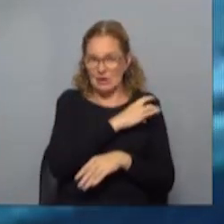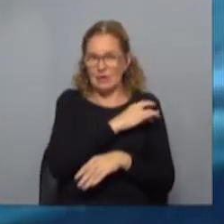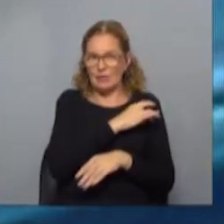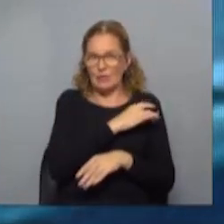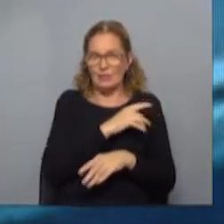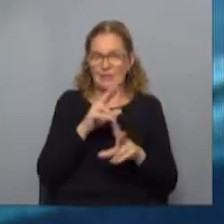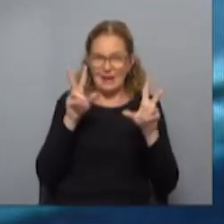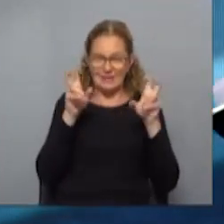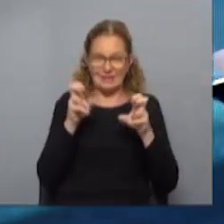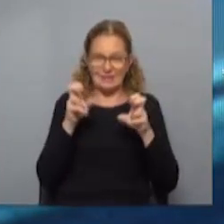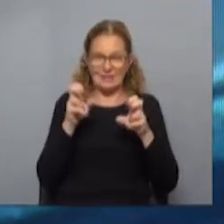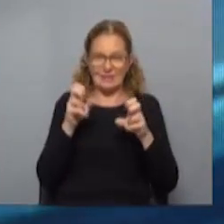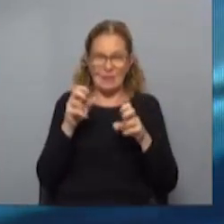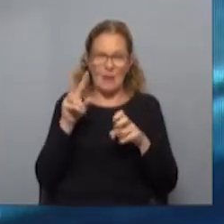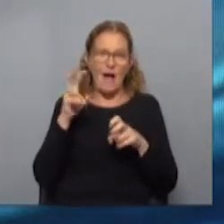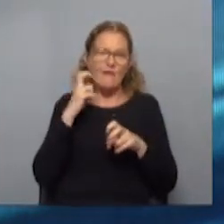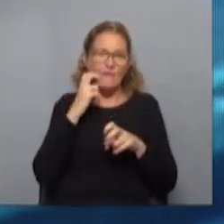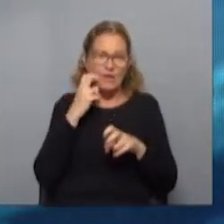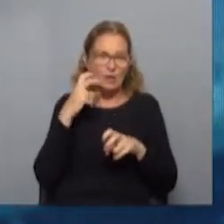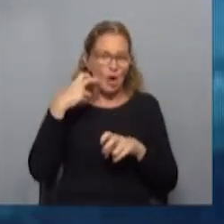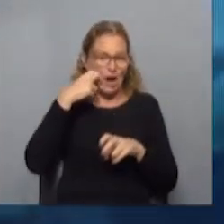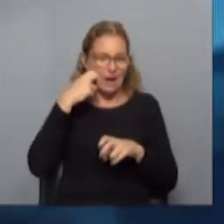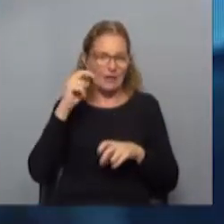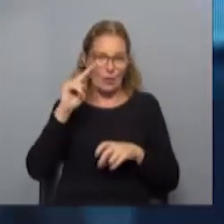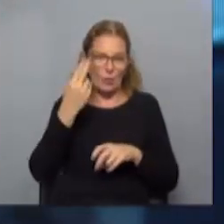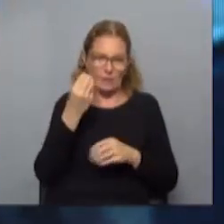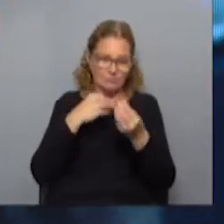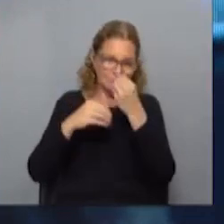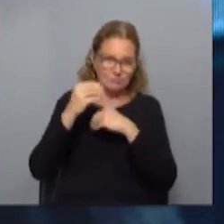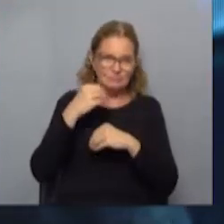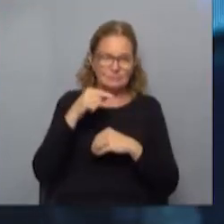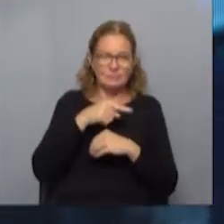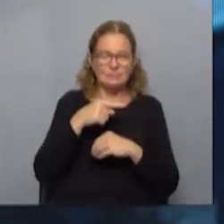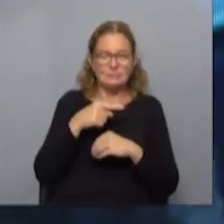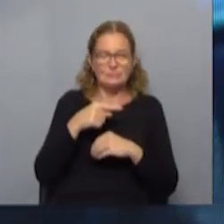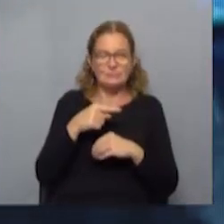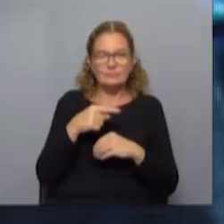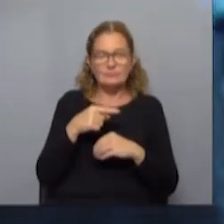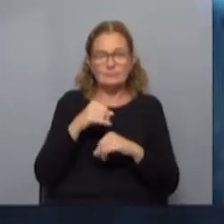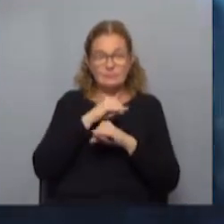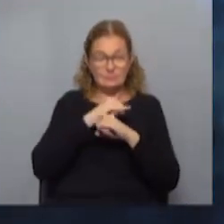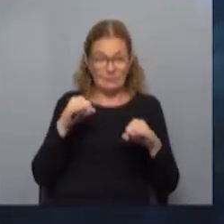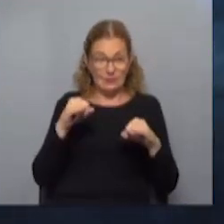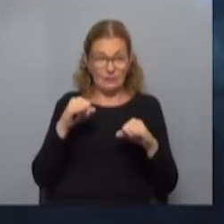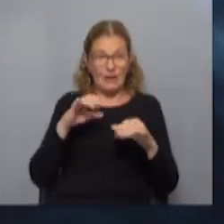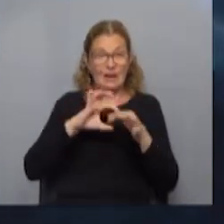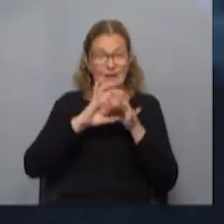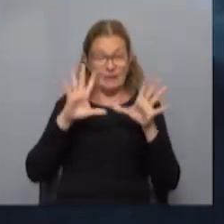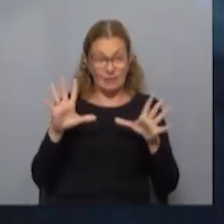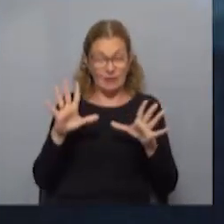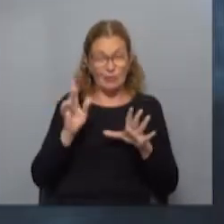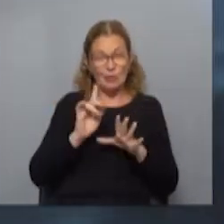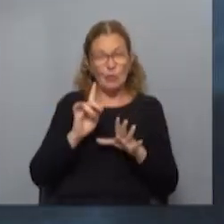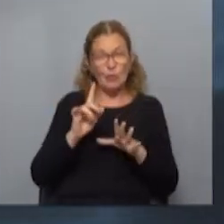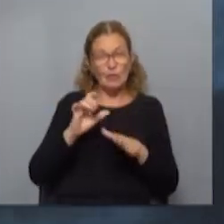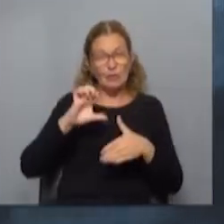sobre todo el tema que tiene que ver con vinos y las carnes uruguayas, en eso Alberto... Y la final de la Libertadores también, no tanto